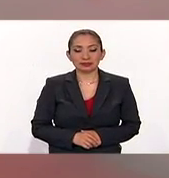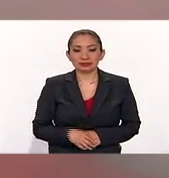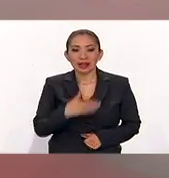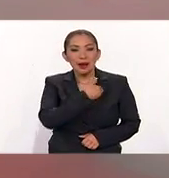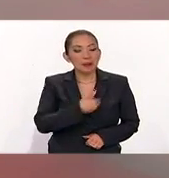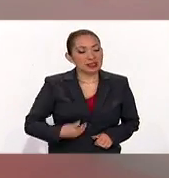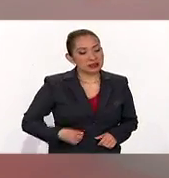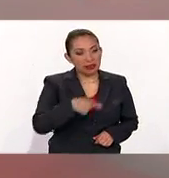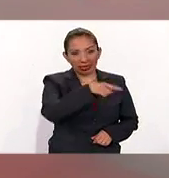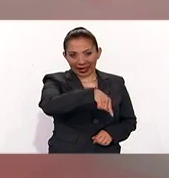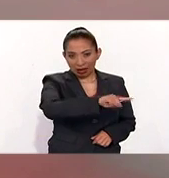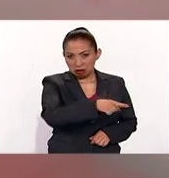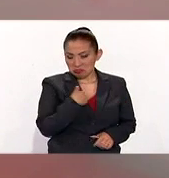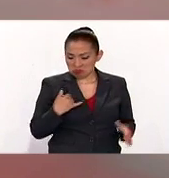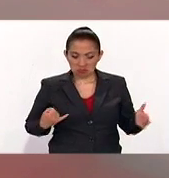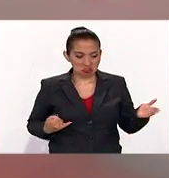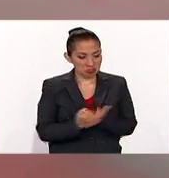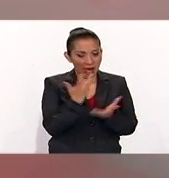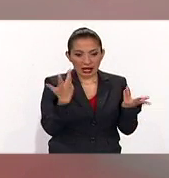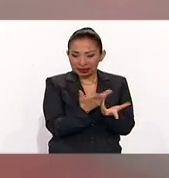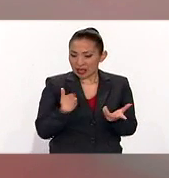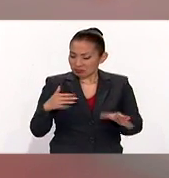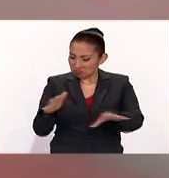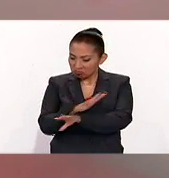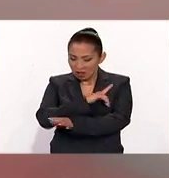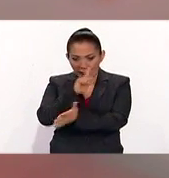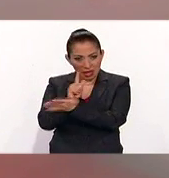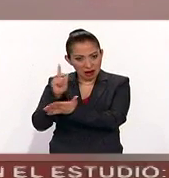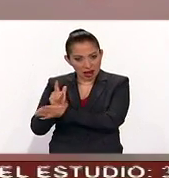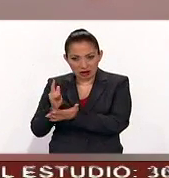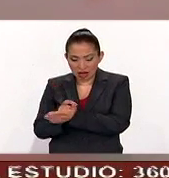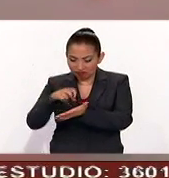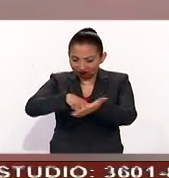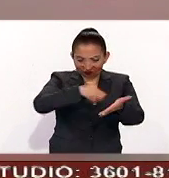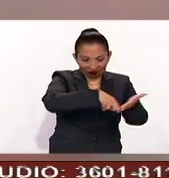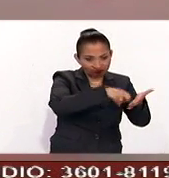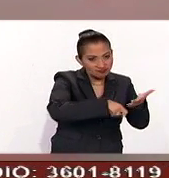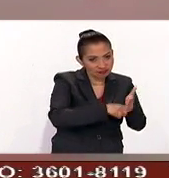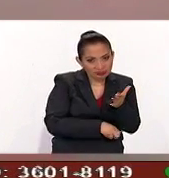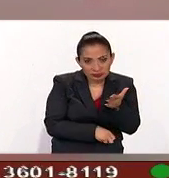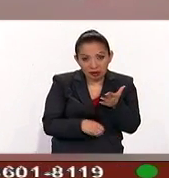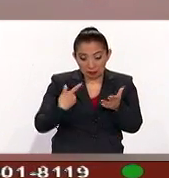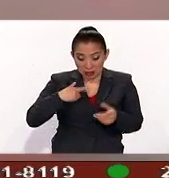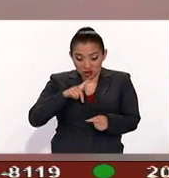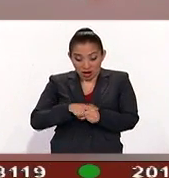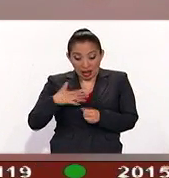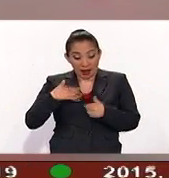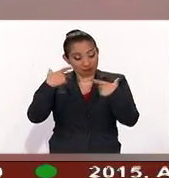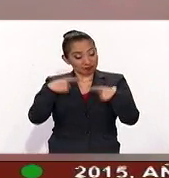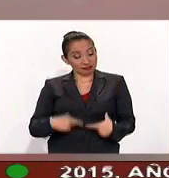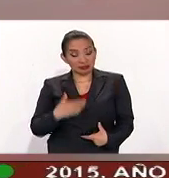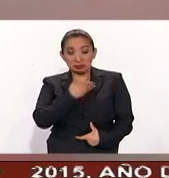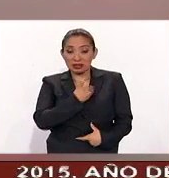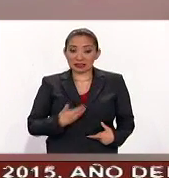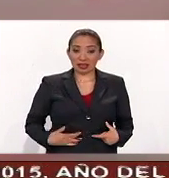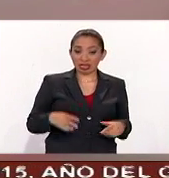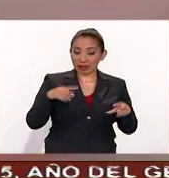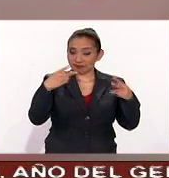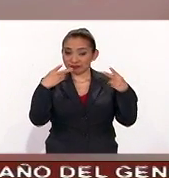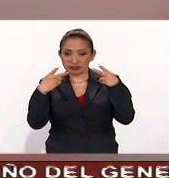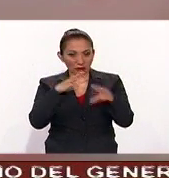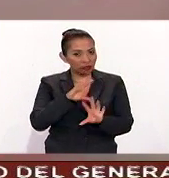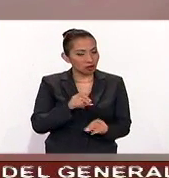El presidente decidió ir por las reformas más allá del cuidado personal, de la figura presidencial incluso,